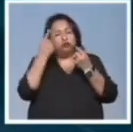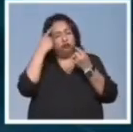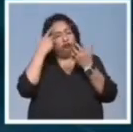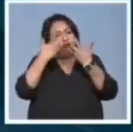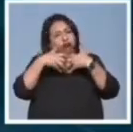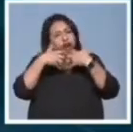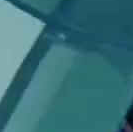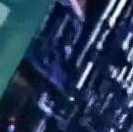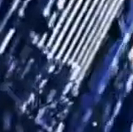cerebro.